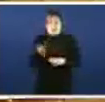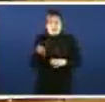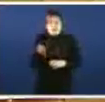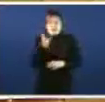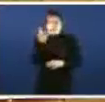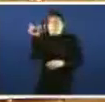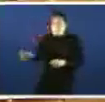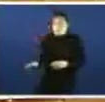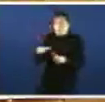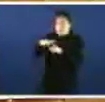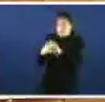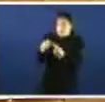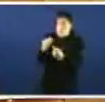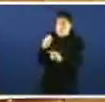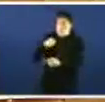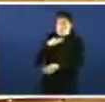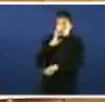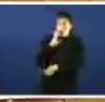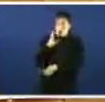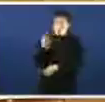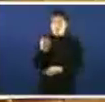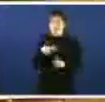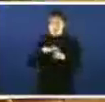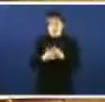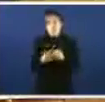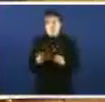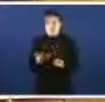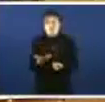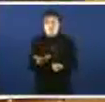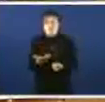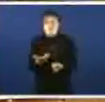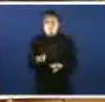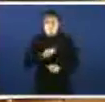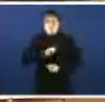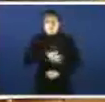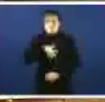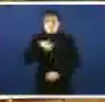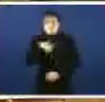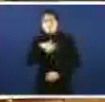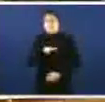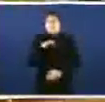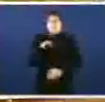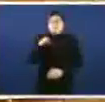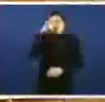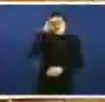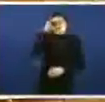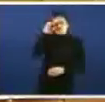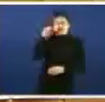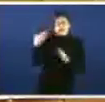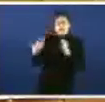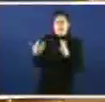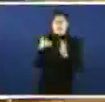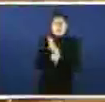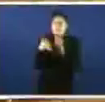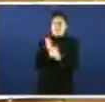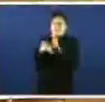como o caso que se acaba de relatar está así e o que escoita é as explicacións absolutamente